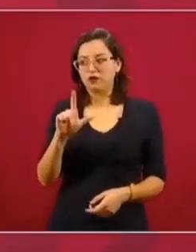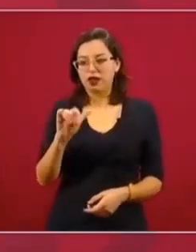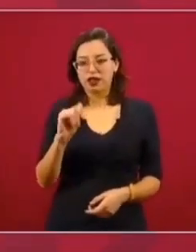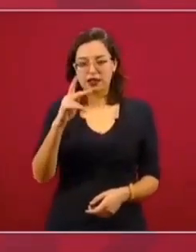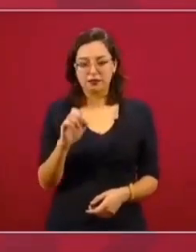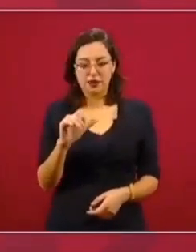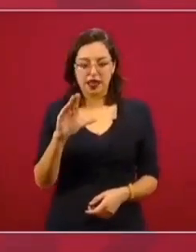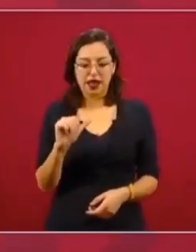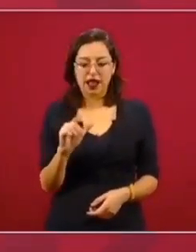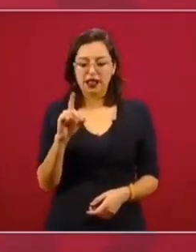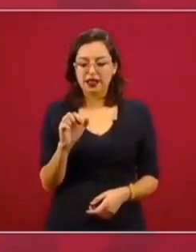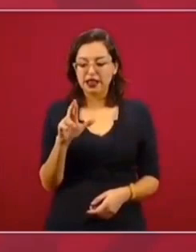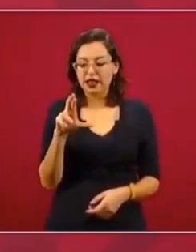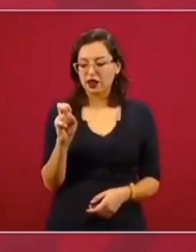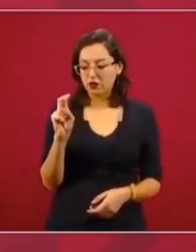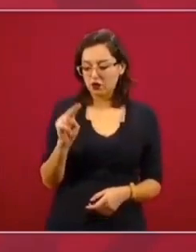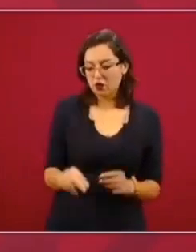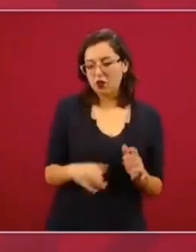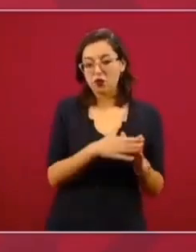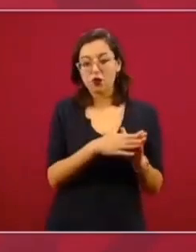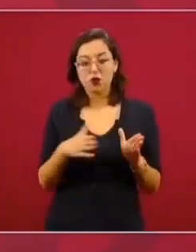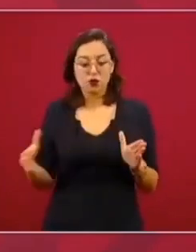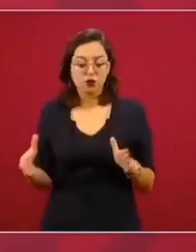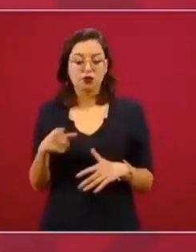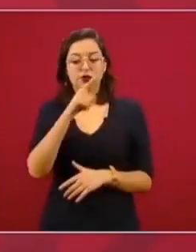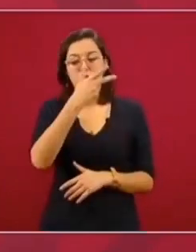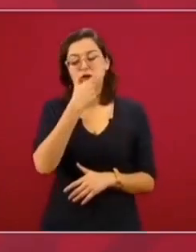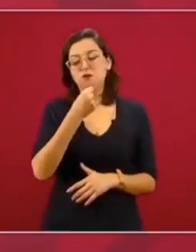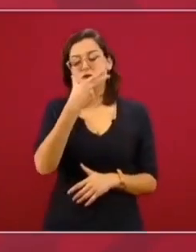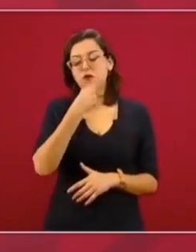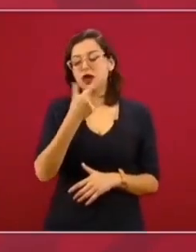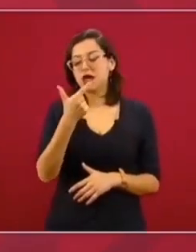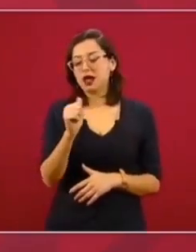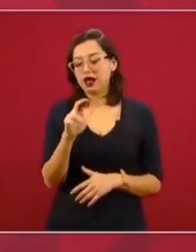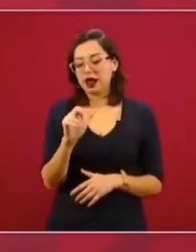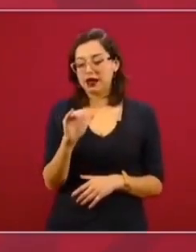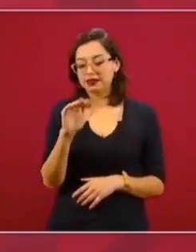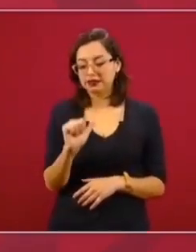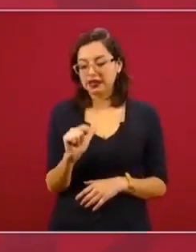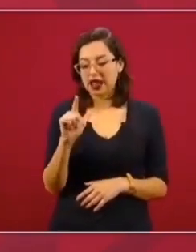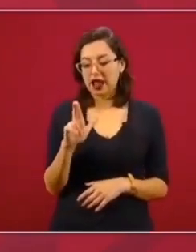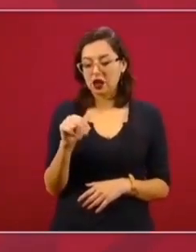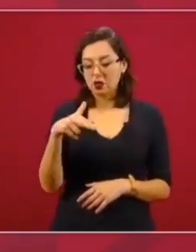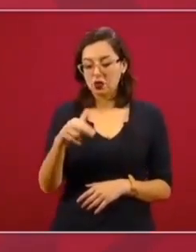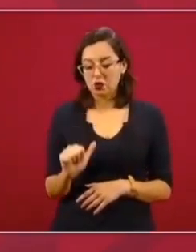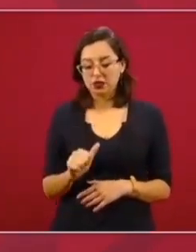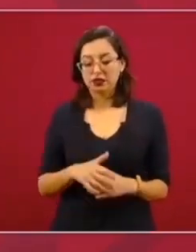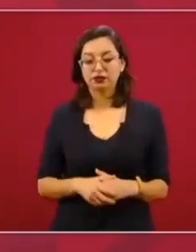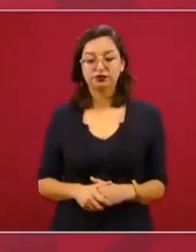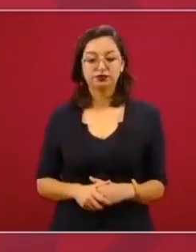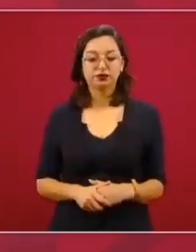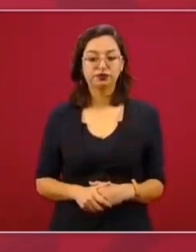Se conoce que cuando se llevan a cabo estas